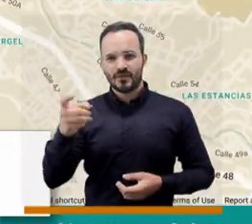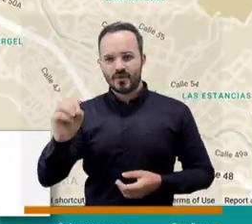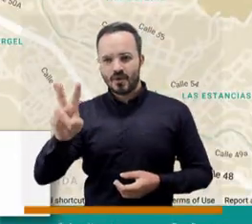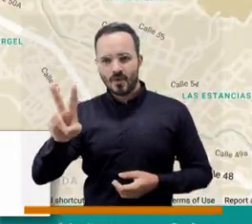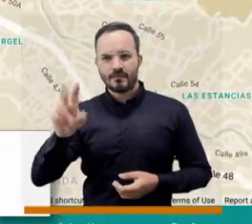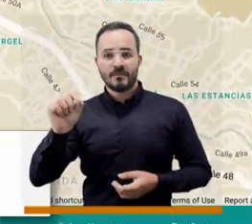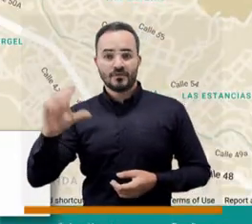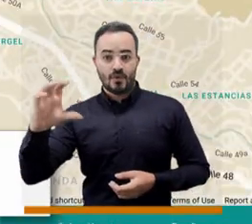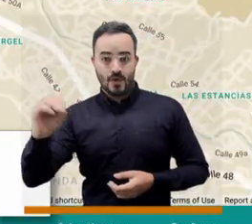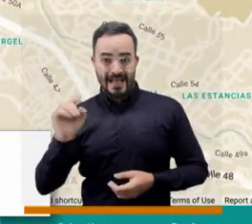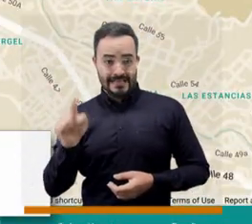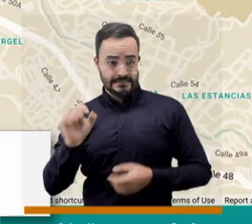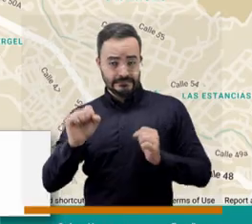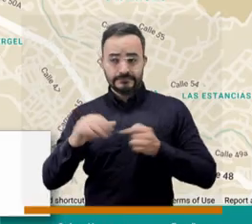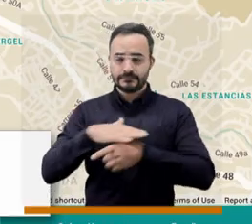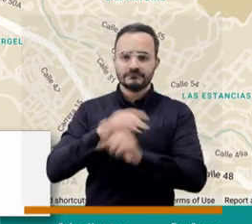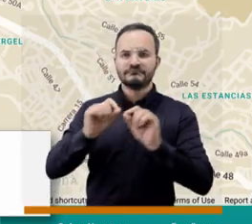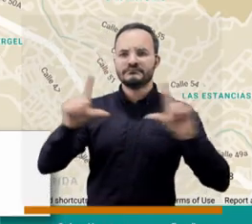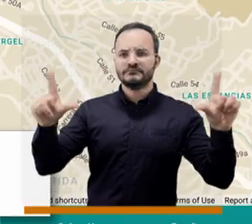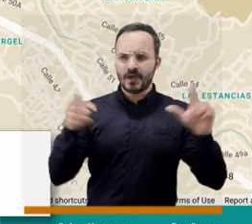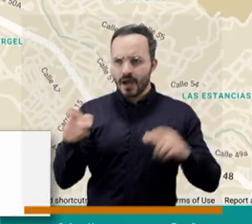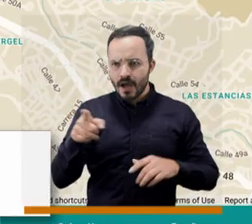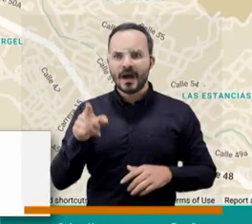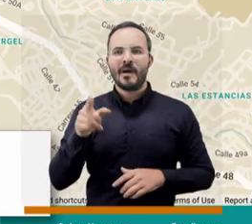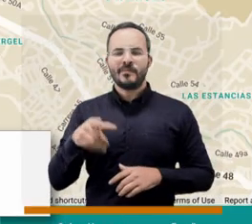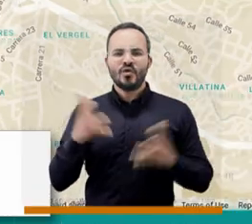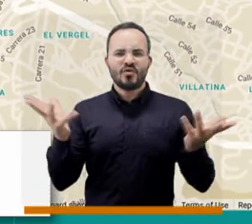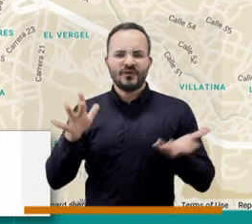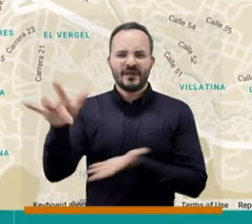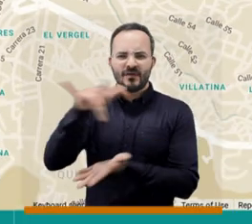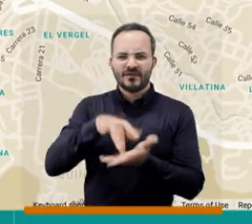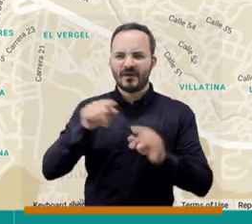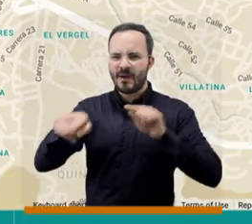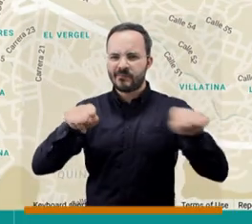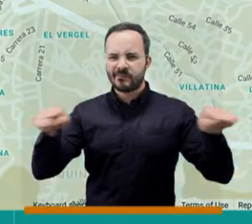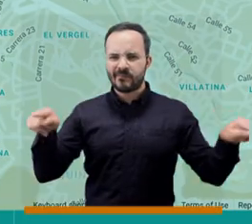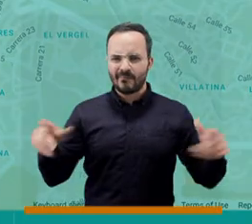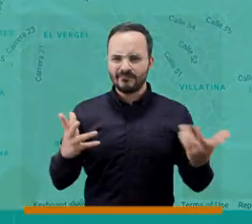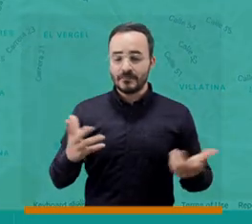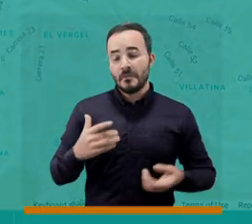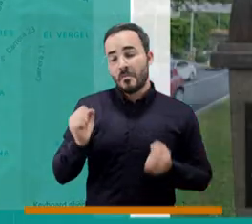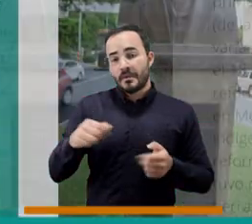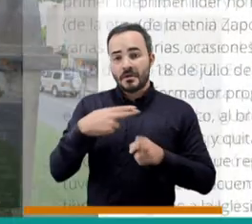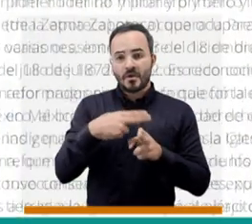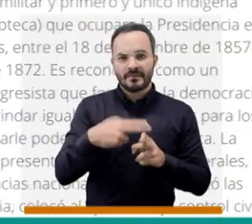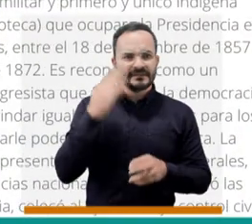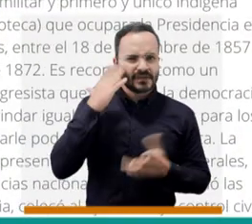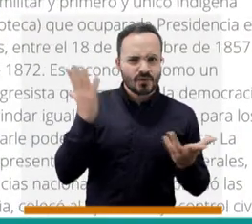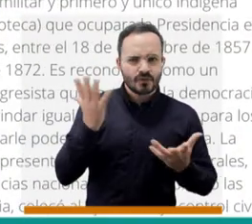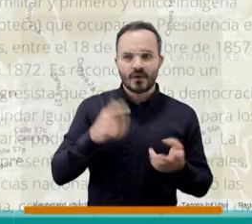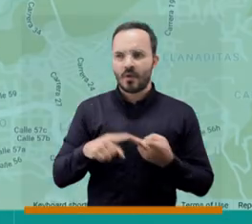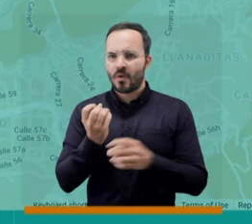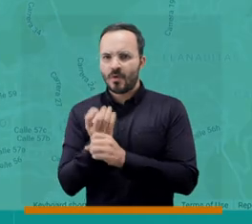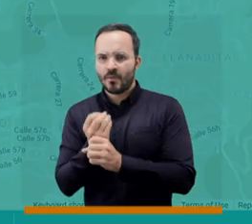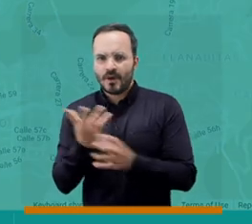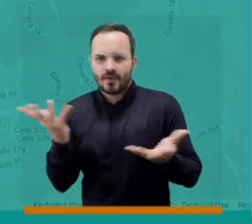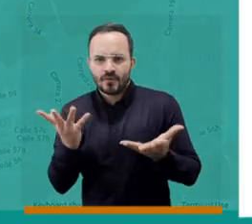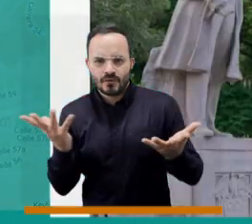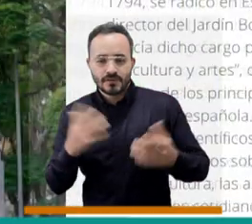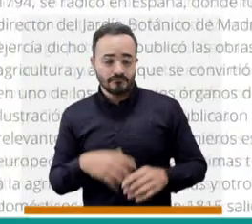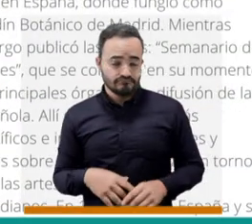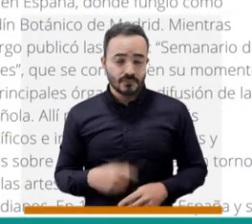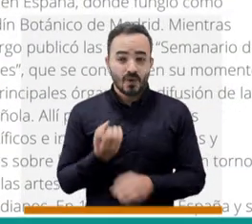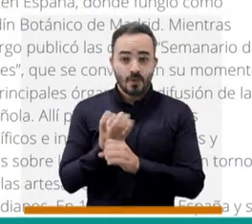encontrar una georreferenciación de las esculturas en la ciudad, donde pueden buscarlas, por ejemplo, por nombre o por comuna. La